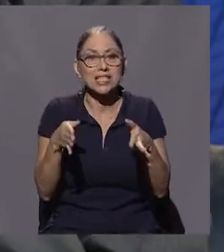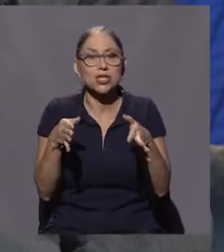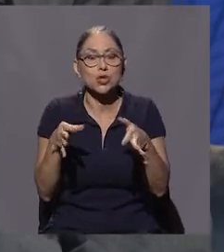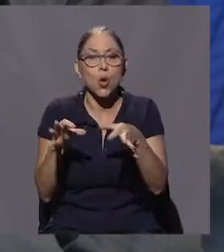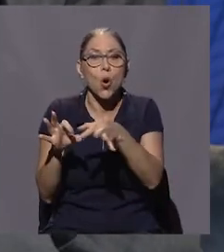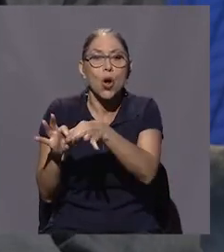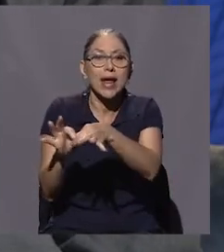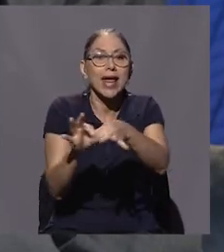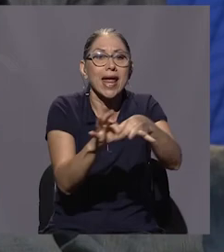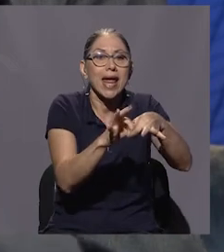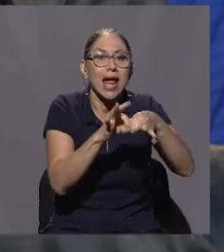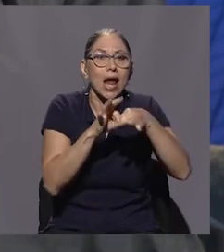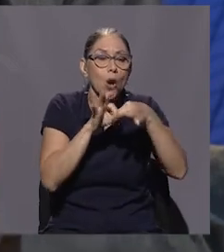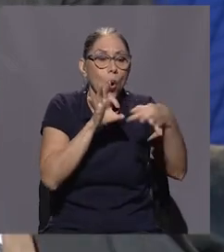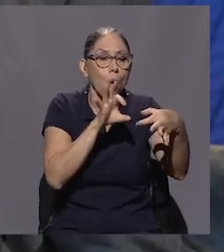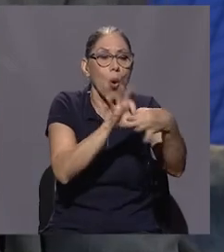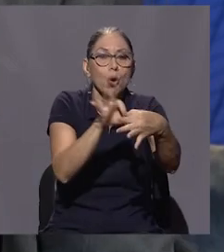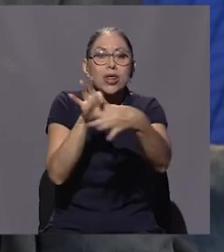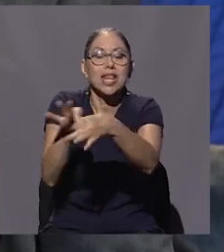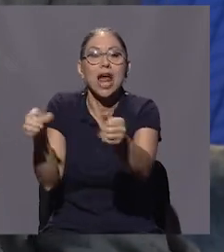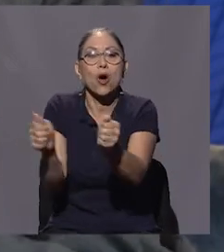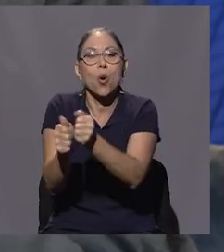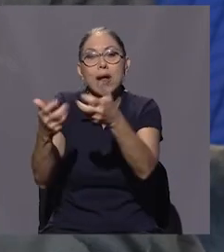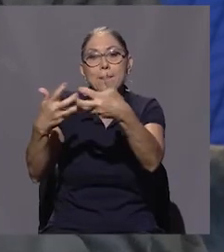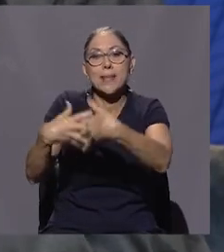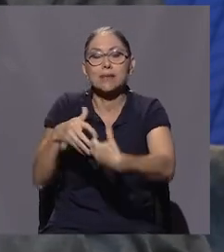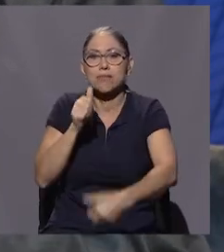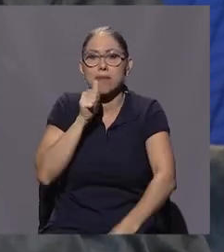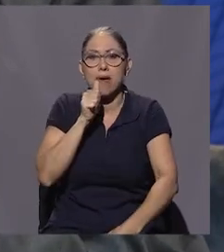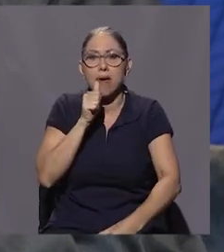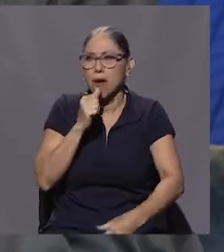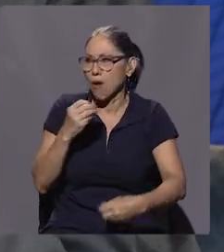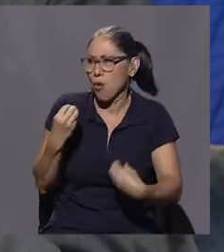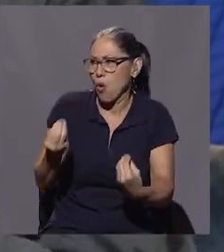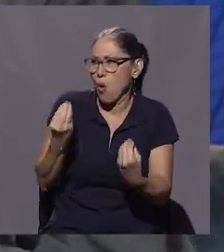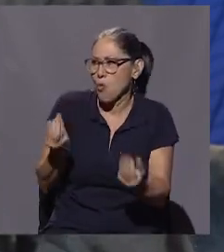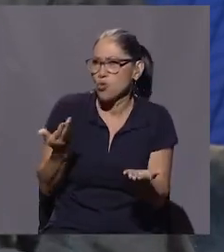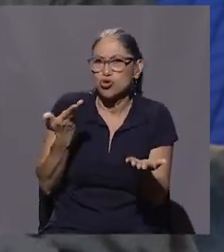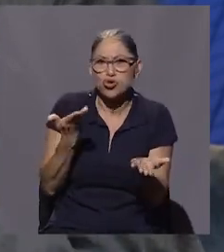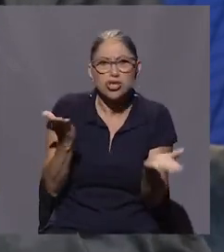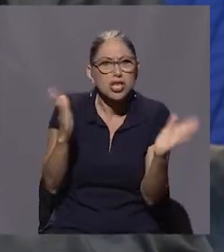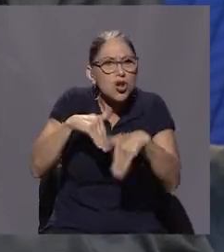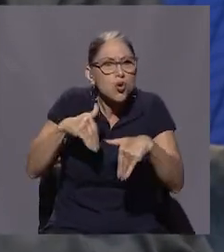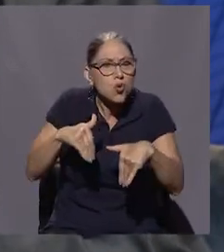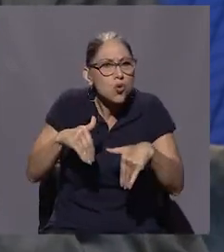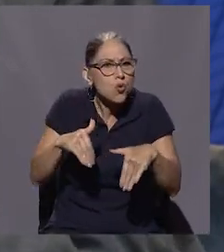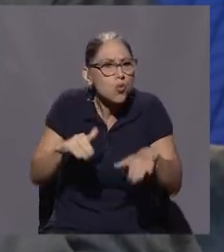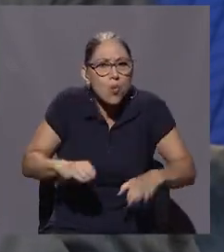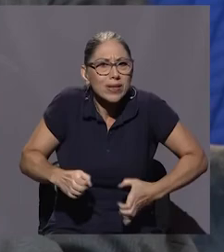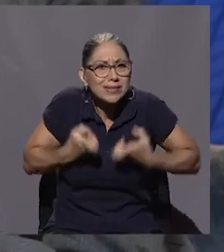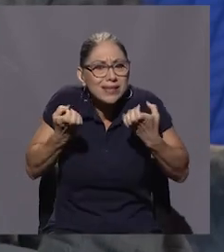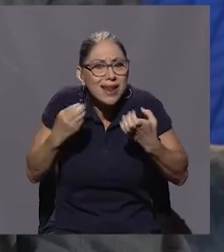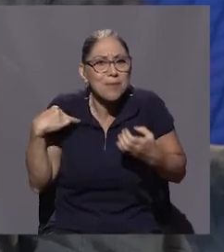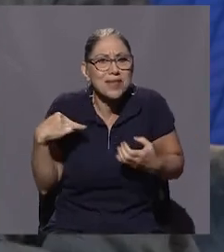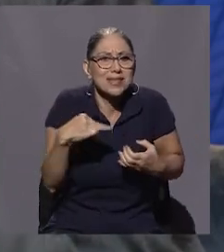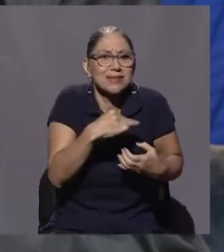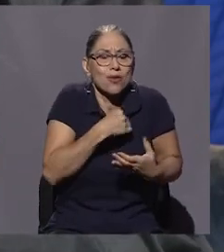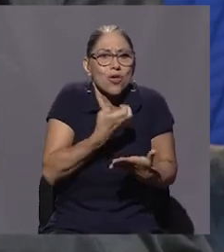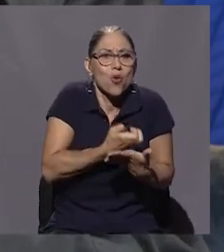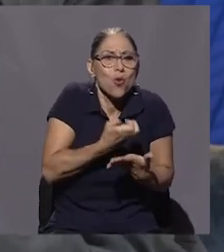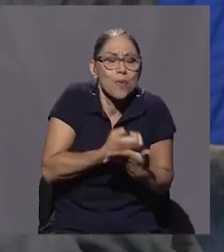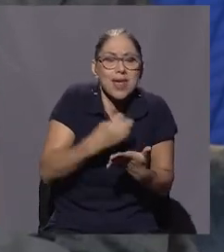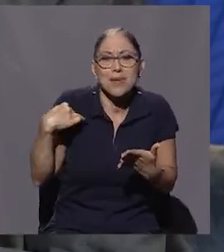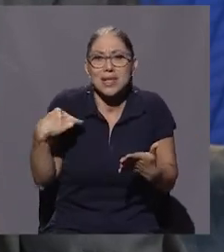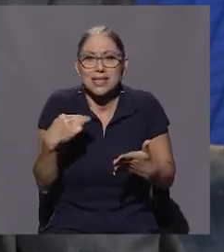que coordina con el sector privado, como si no existiera el Ministerio de Economía, como si no existiera el Ministerio de